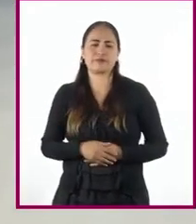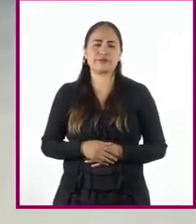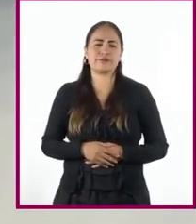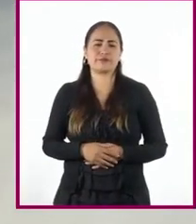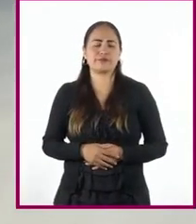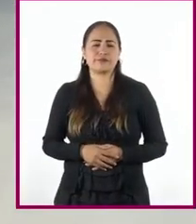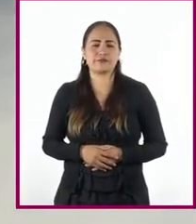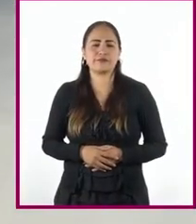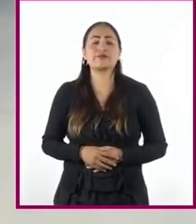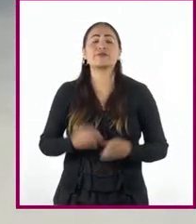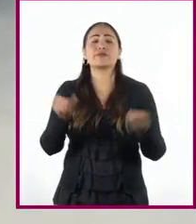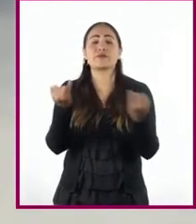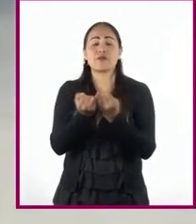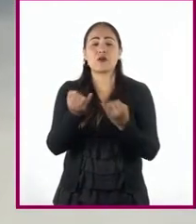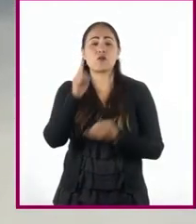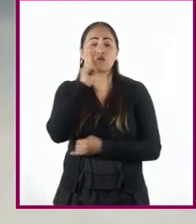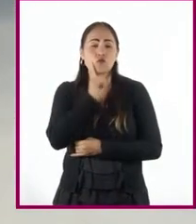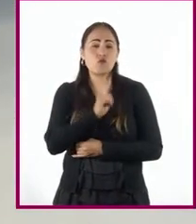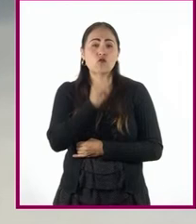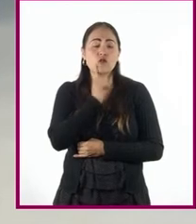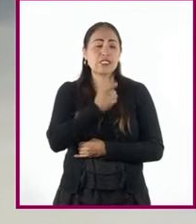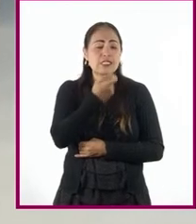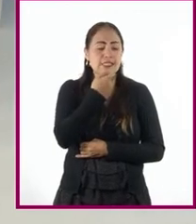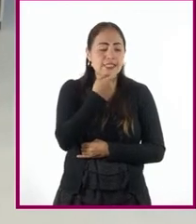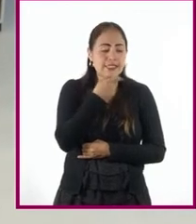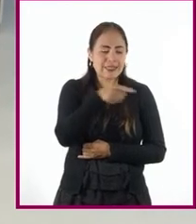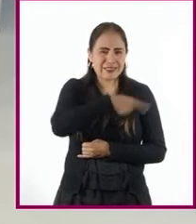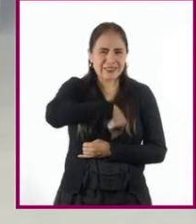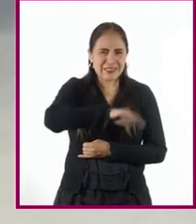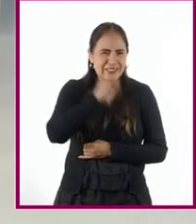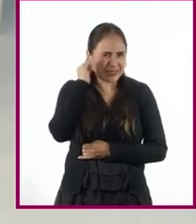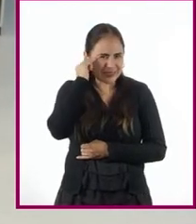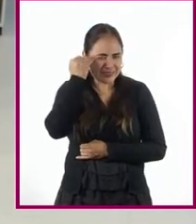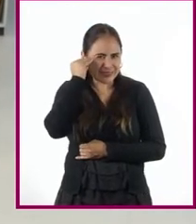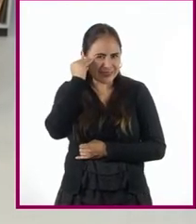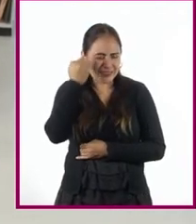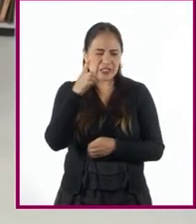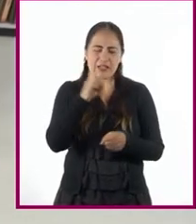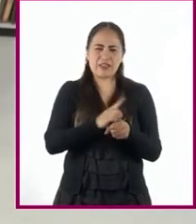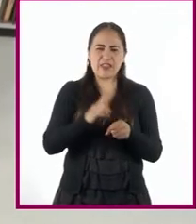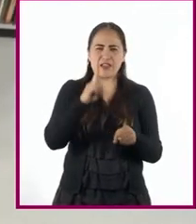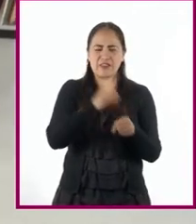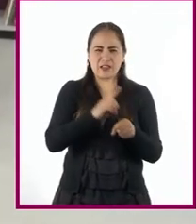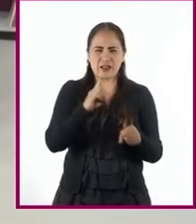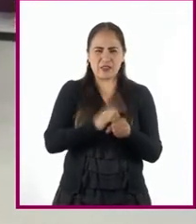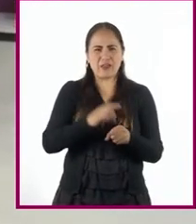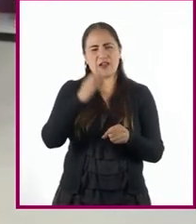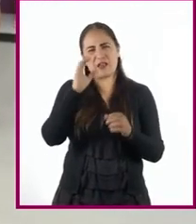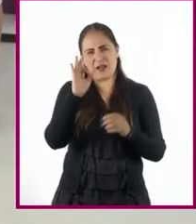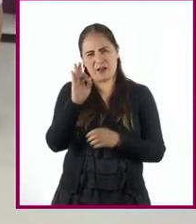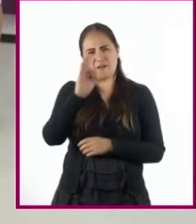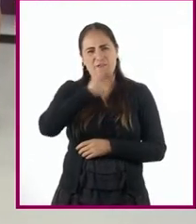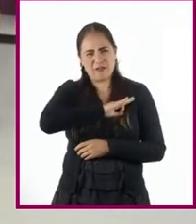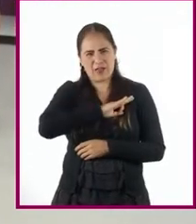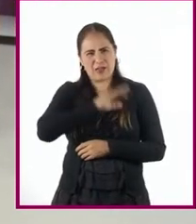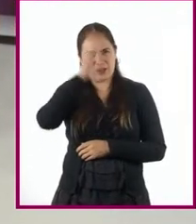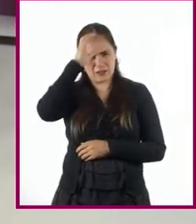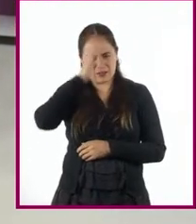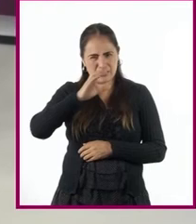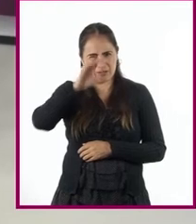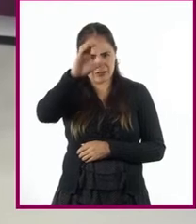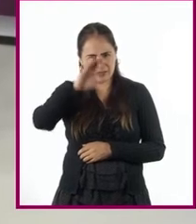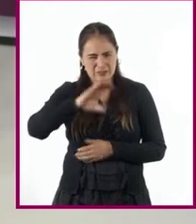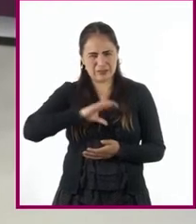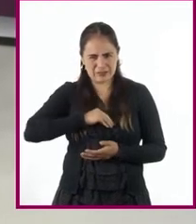Por su parte, las niñas indígenas recibían una instrucción diaria de la doctrina cristiana en las primeras